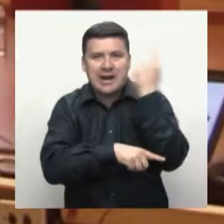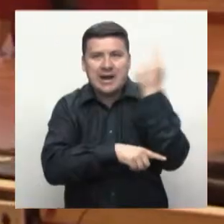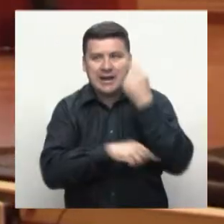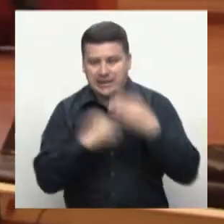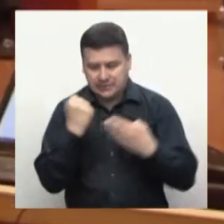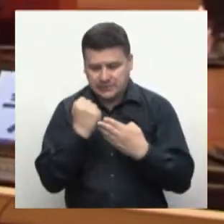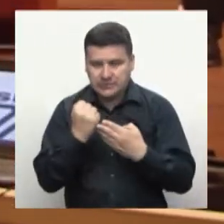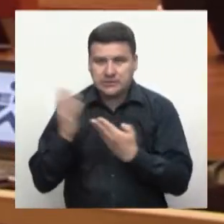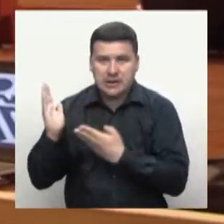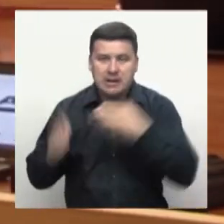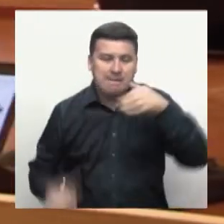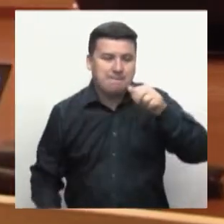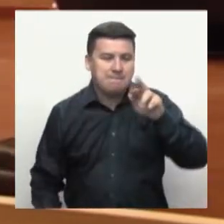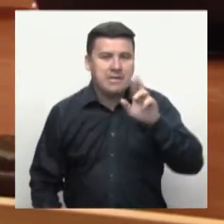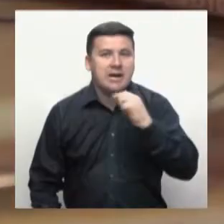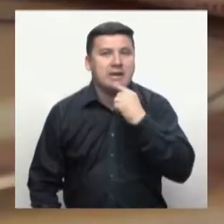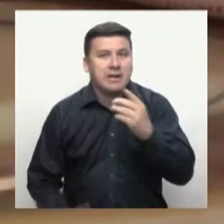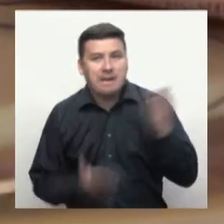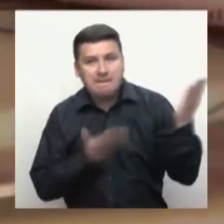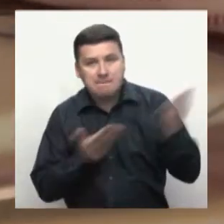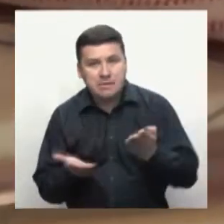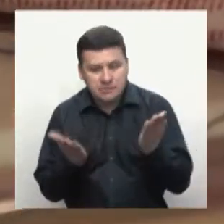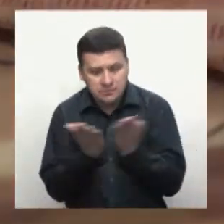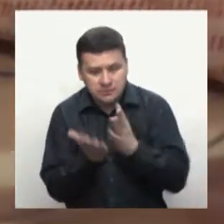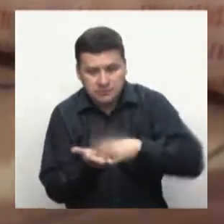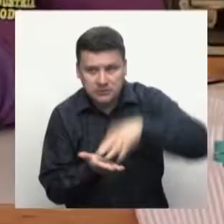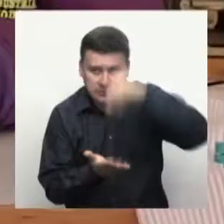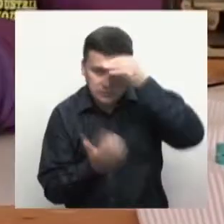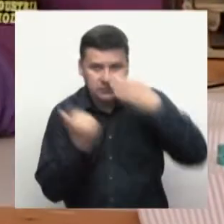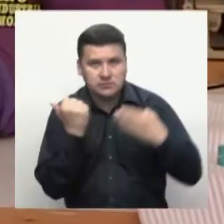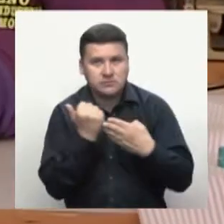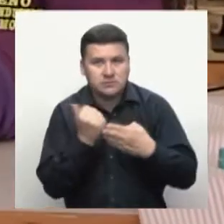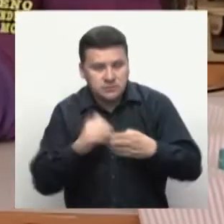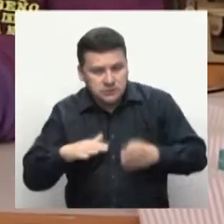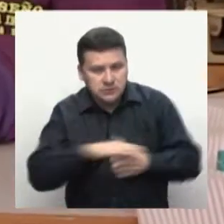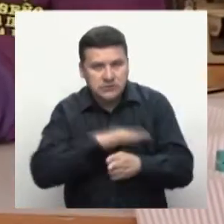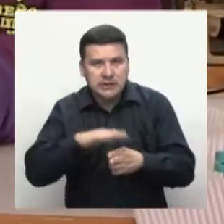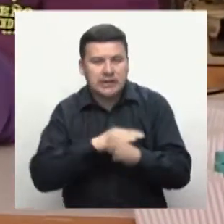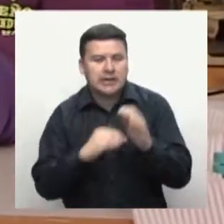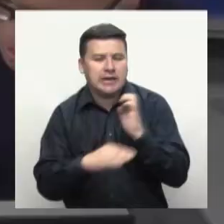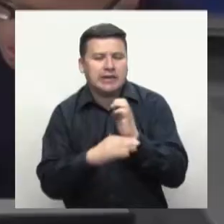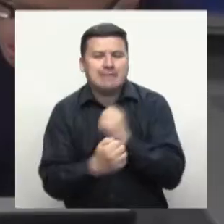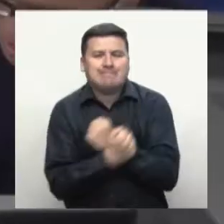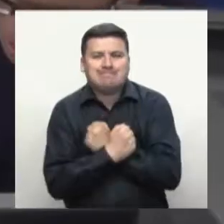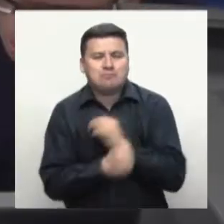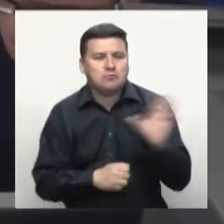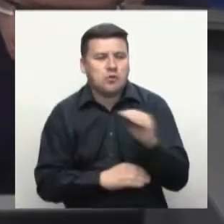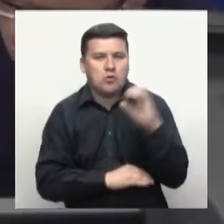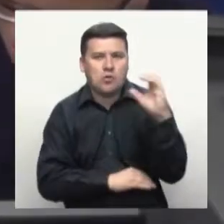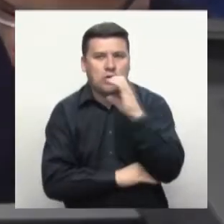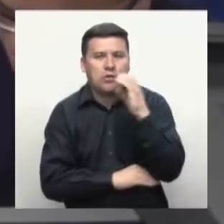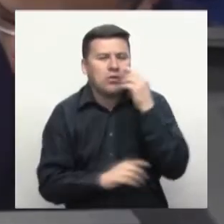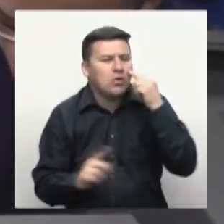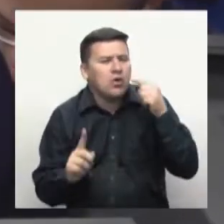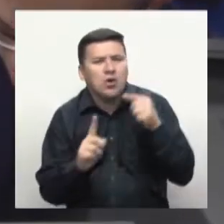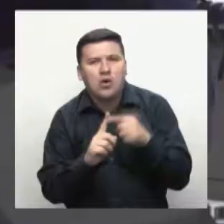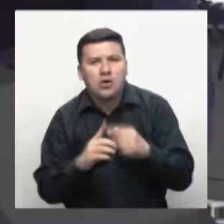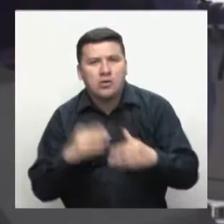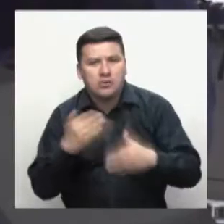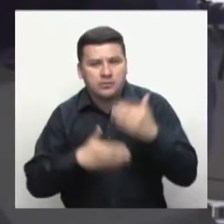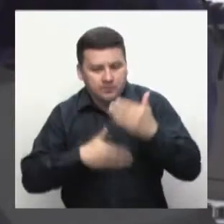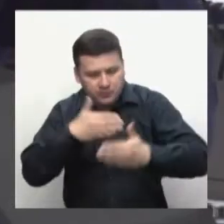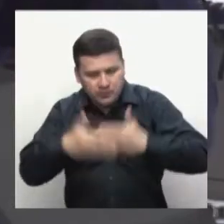ingresan a la entidad más querida por todos los colombianos con el objetivo de iniciar su proceso de formación técnico y tecnológico seleccionados en la segunda oferta